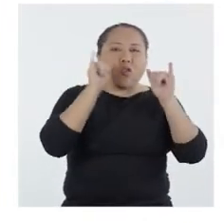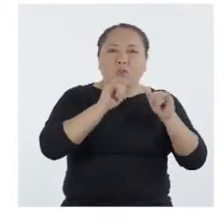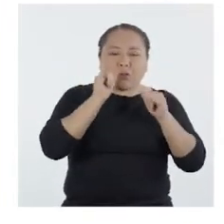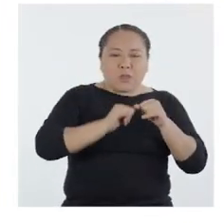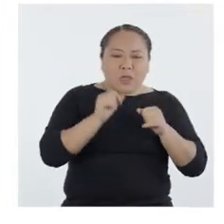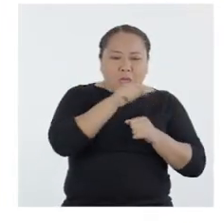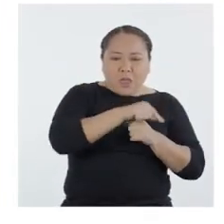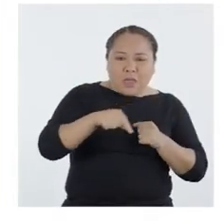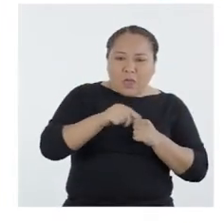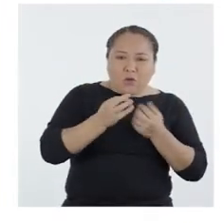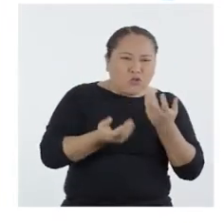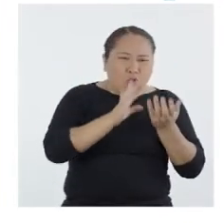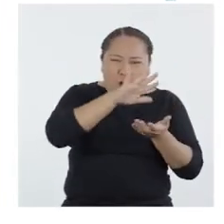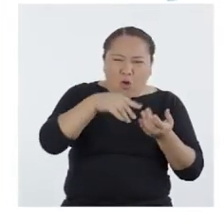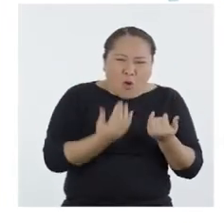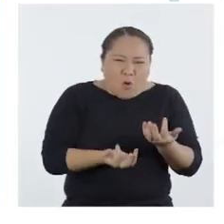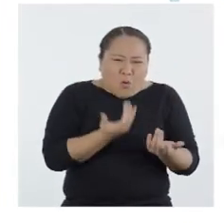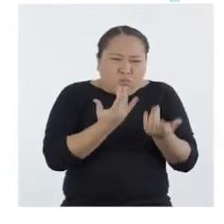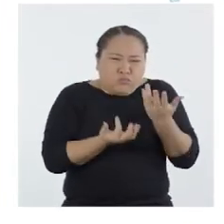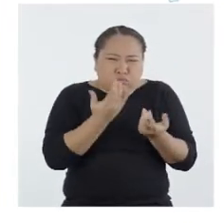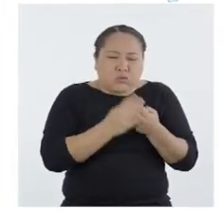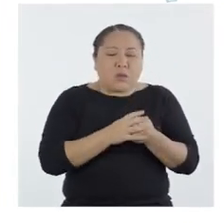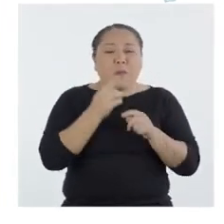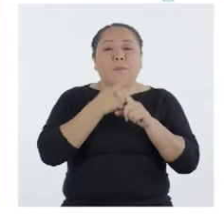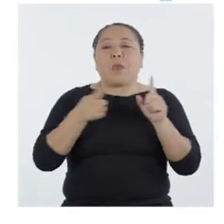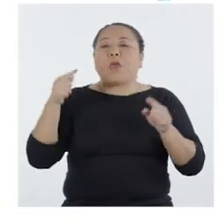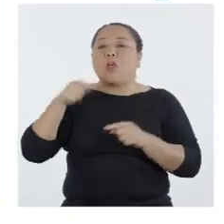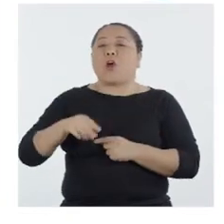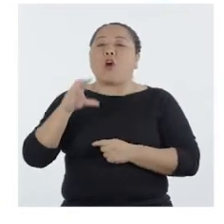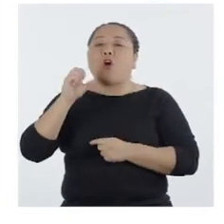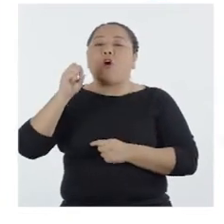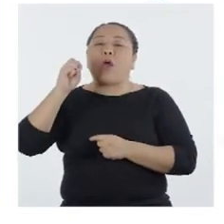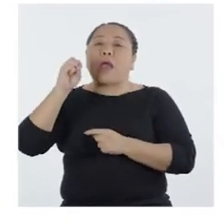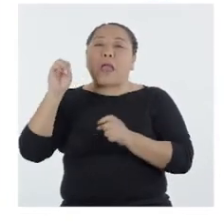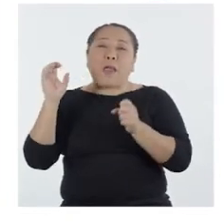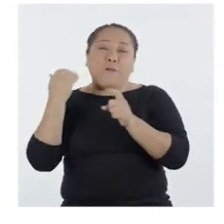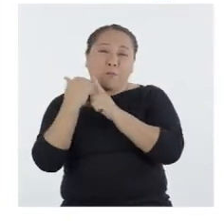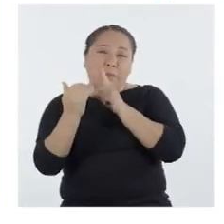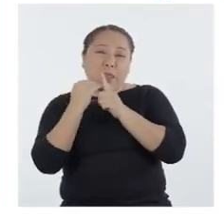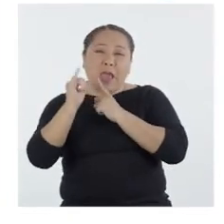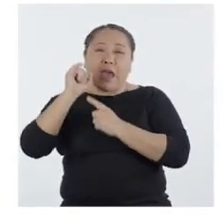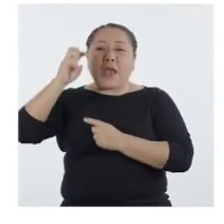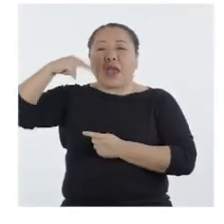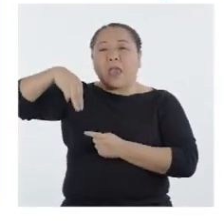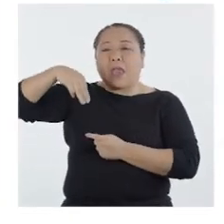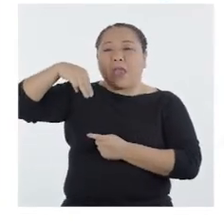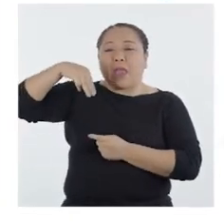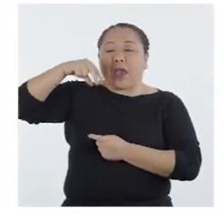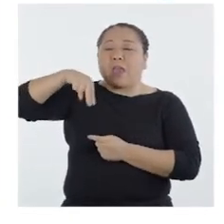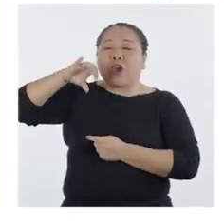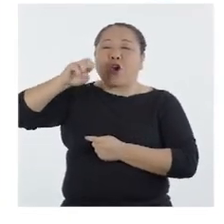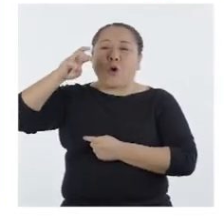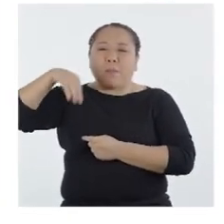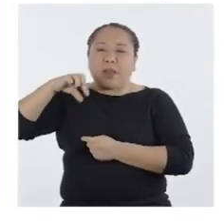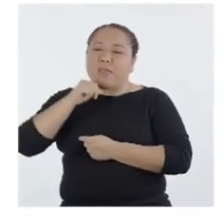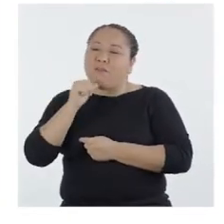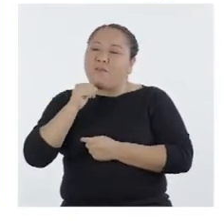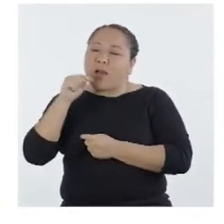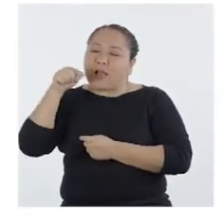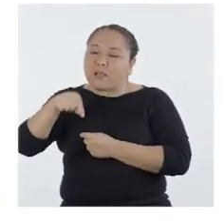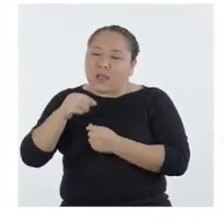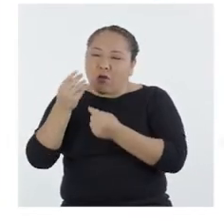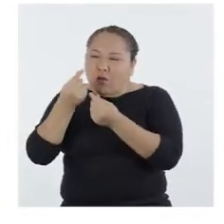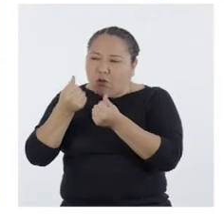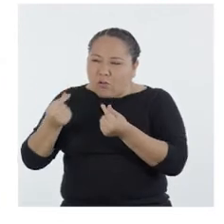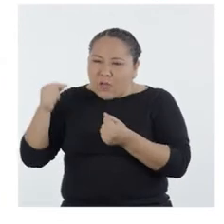residuos de combustible sin quemar. En cambio, en la combustión incompleta quedan residuos de combustible sin quemar